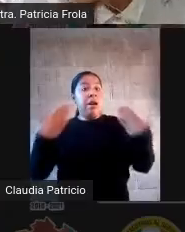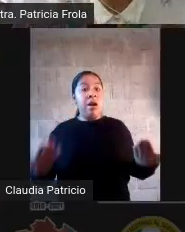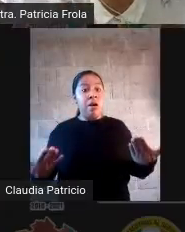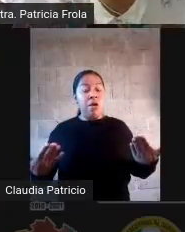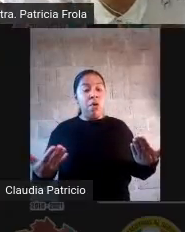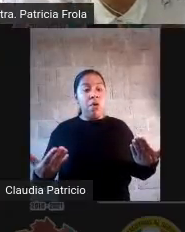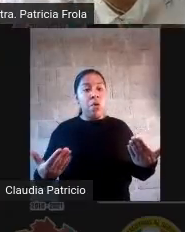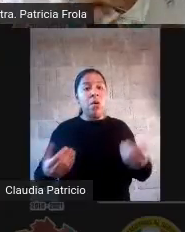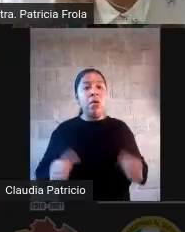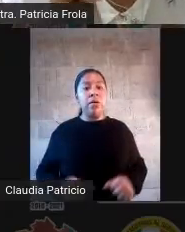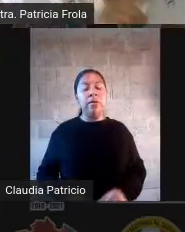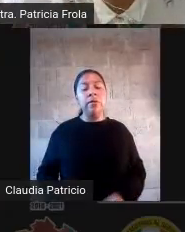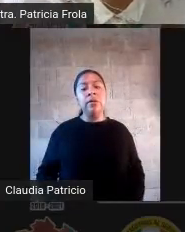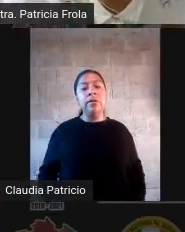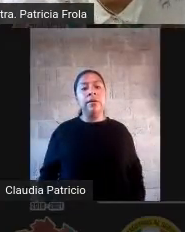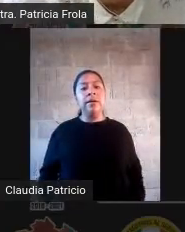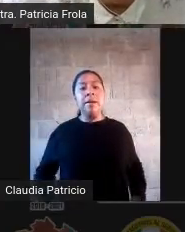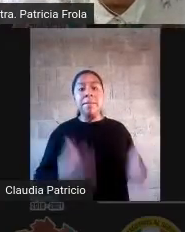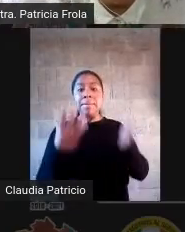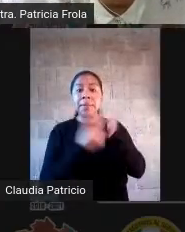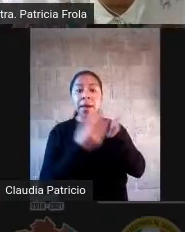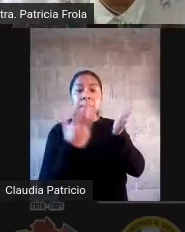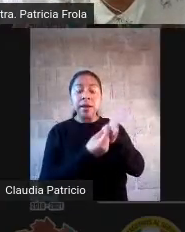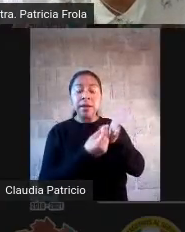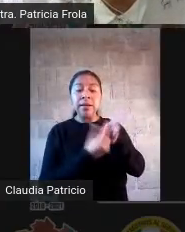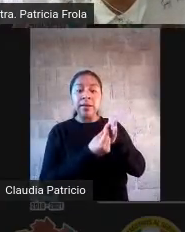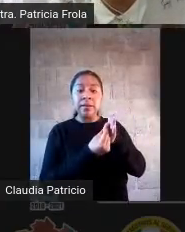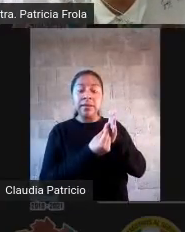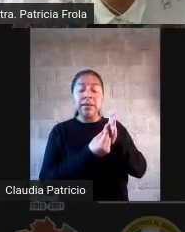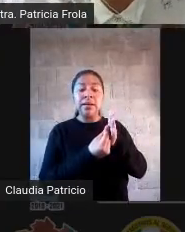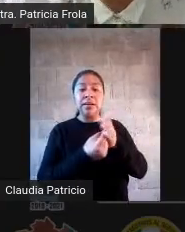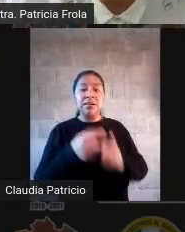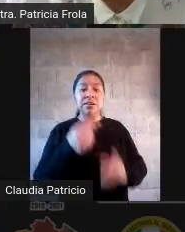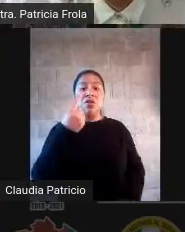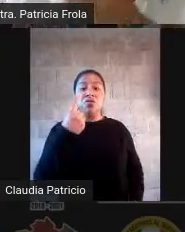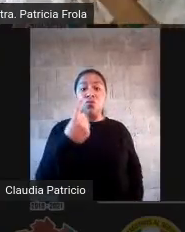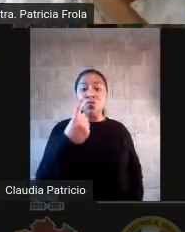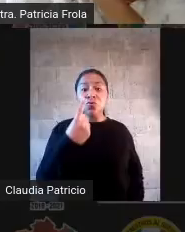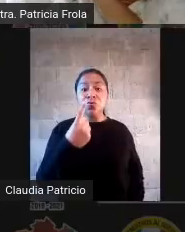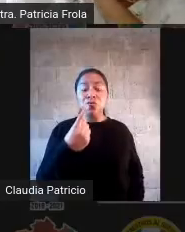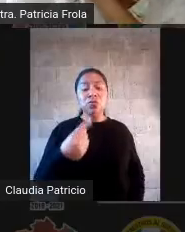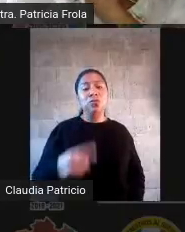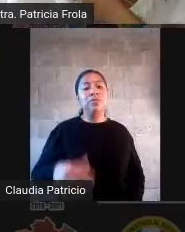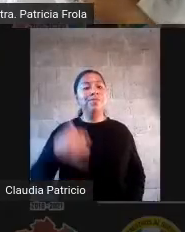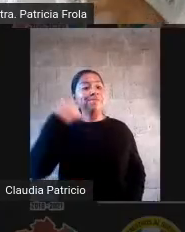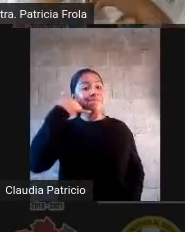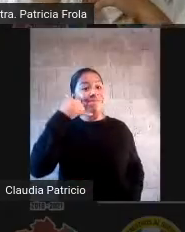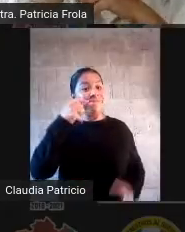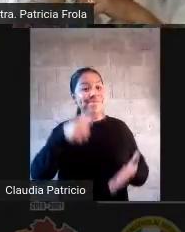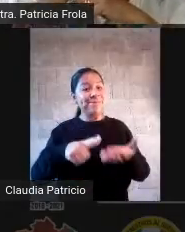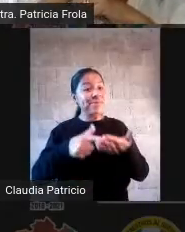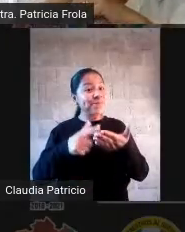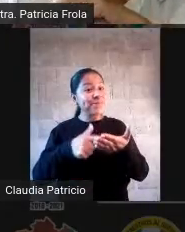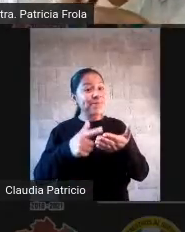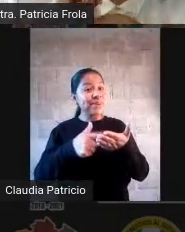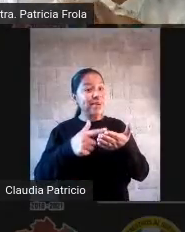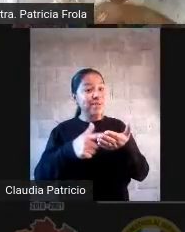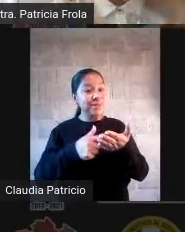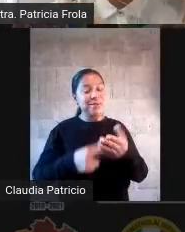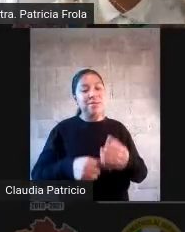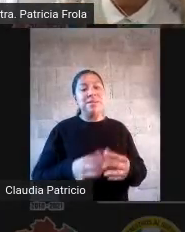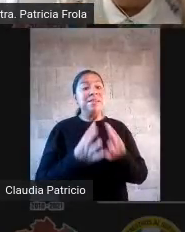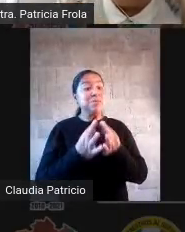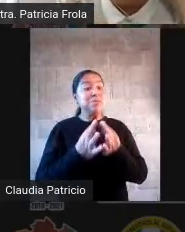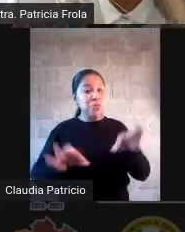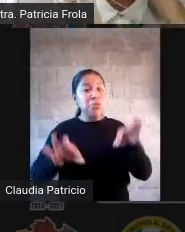un celular o un celular por equipo. ¿Están de acuerdo conmigo? Los tiempos cambian, maestros. Los tiempos cambian. Y bueno, pues